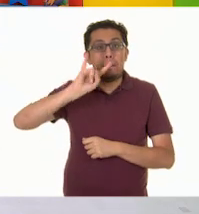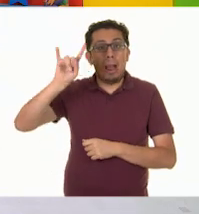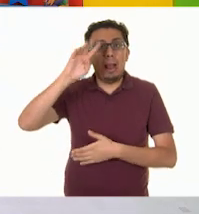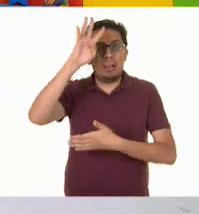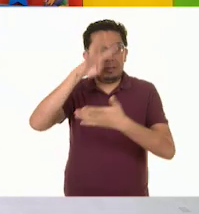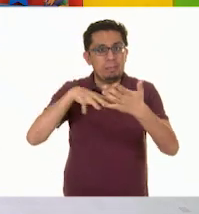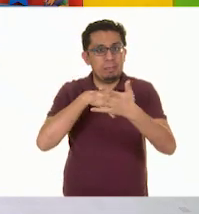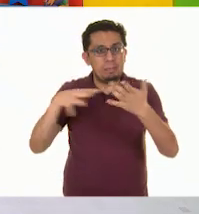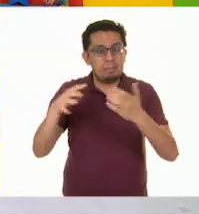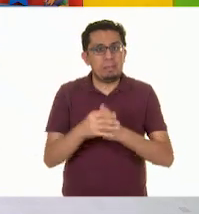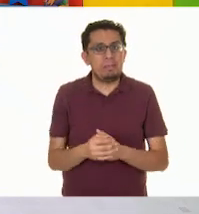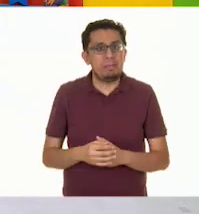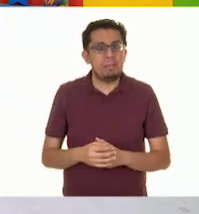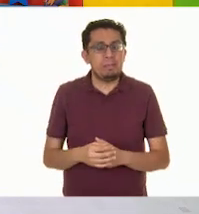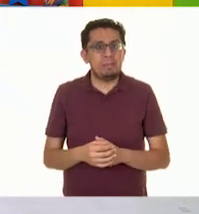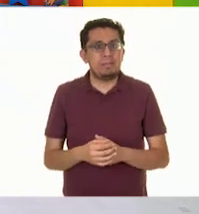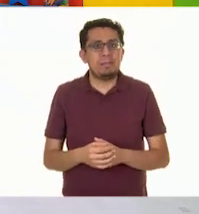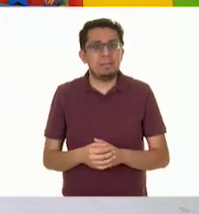tabla.